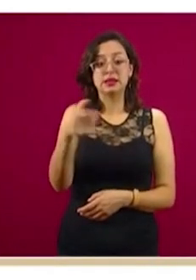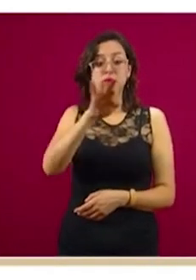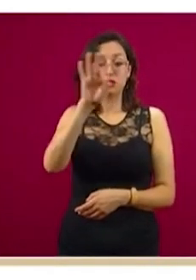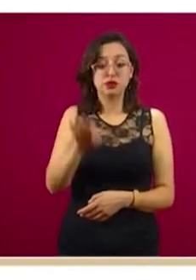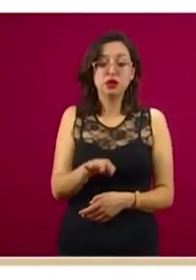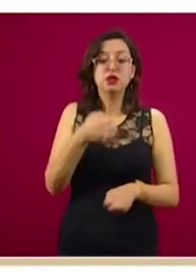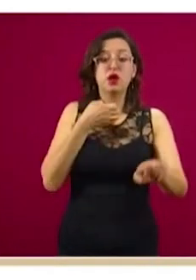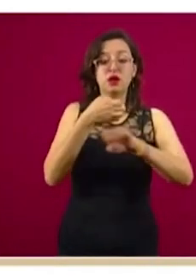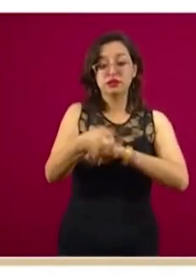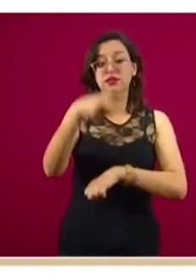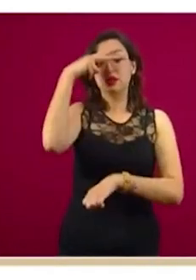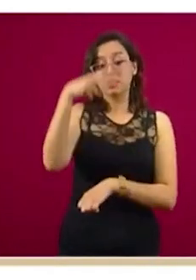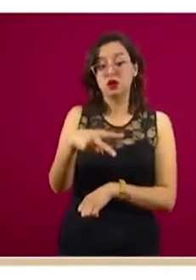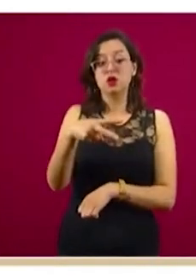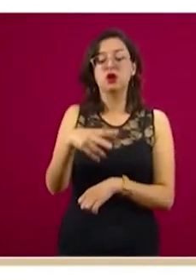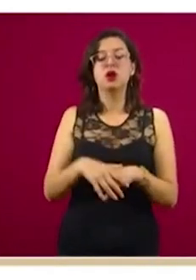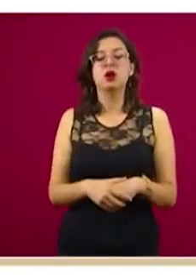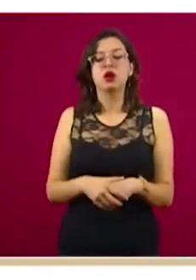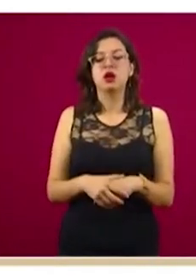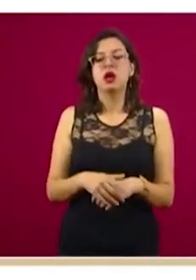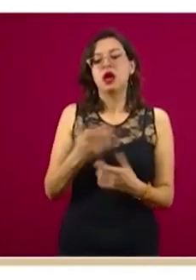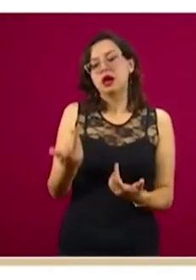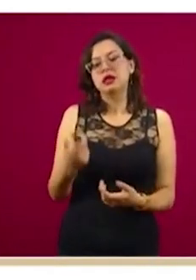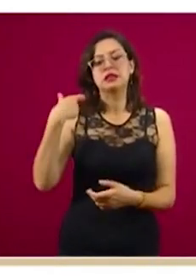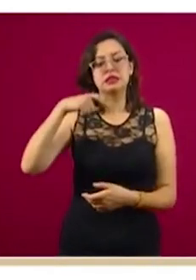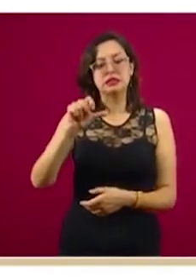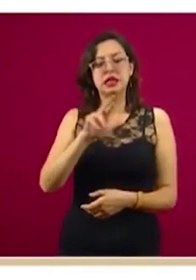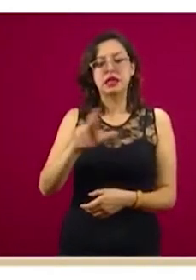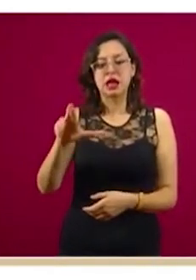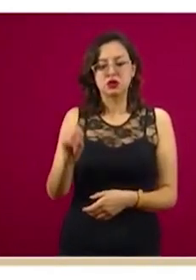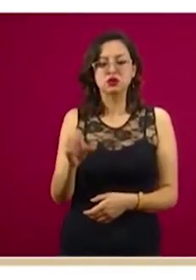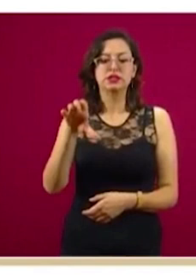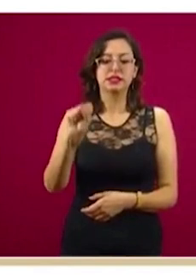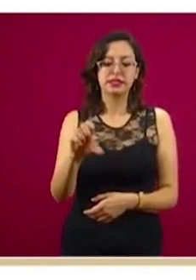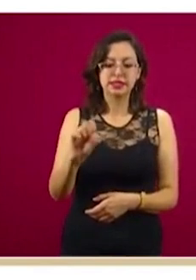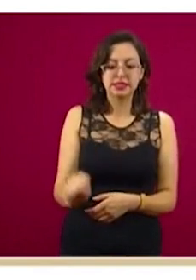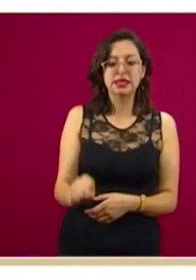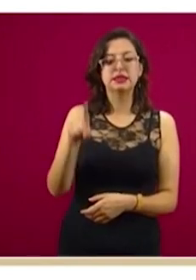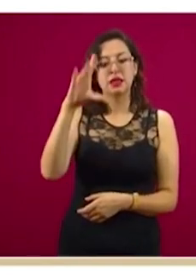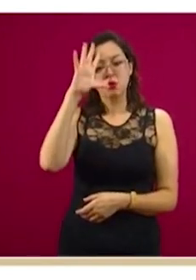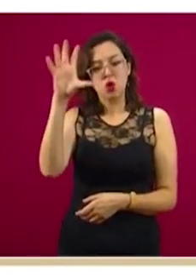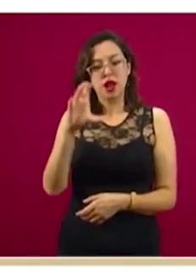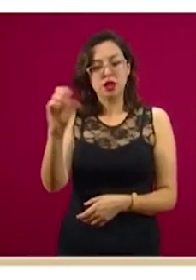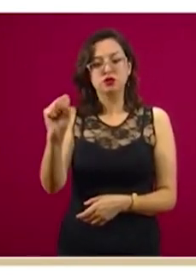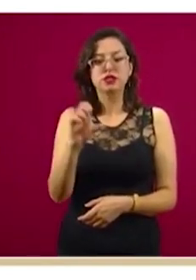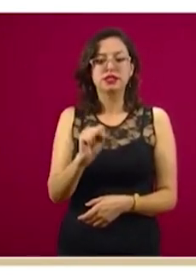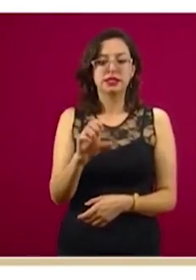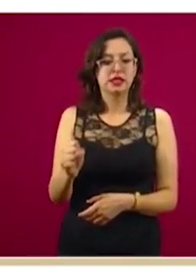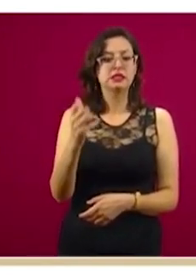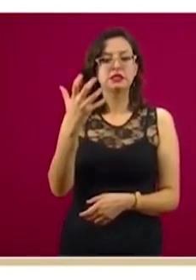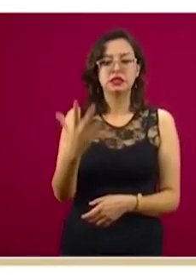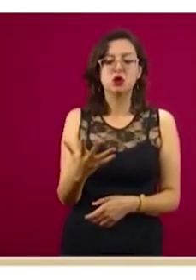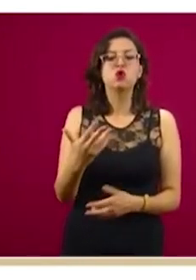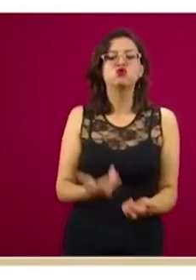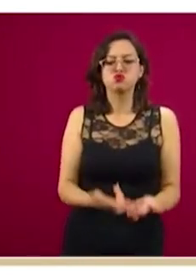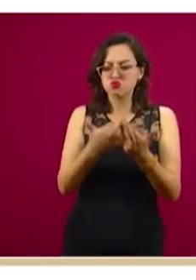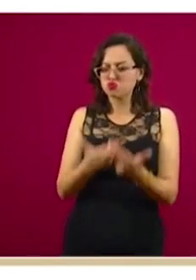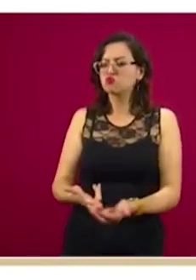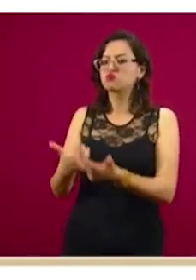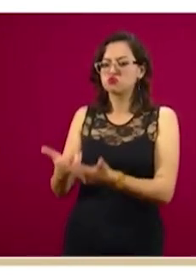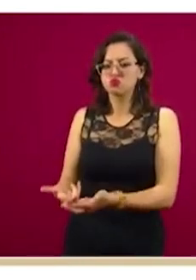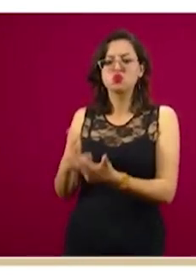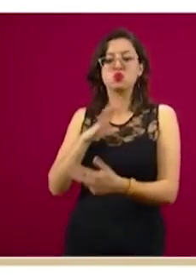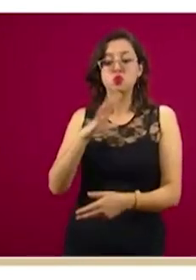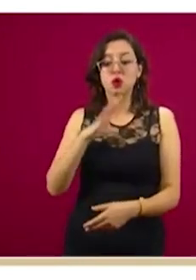en el Estado de México de 51, en Quintana Roo de 60, en los de 65 y así sucesivamente. La